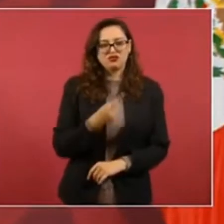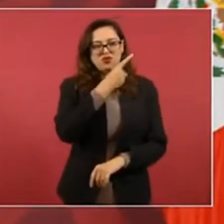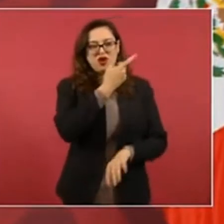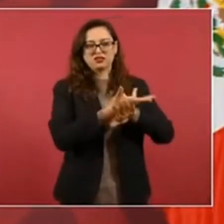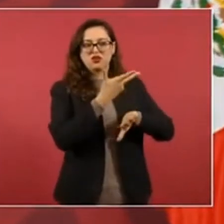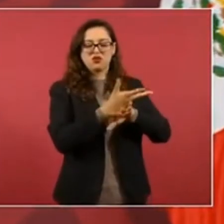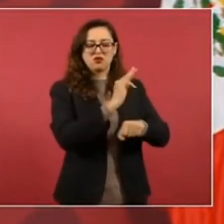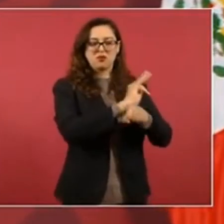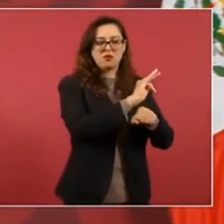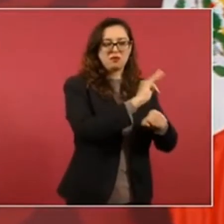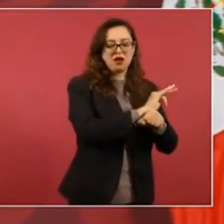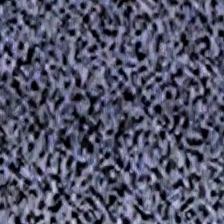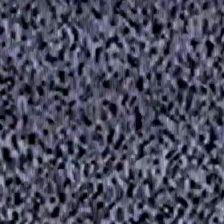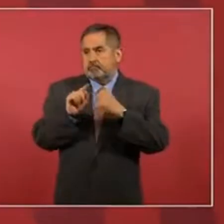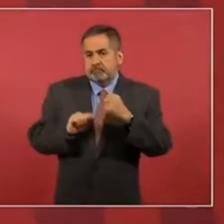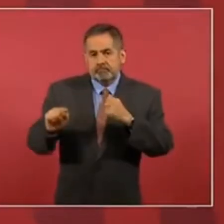Estados Unidos en América.